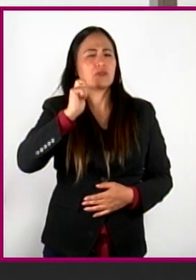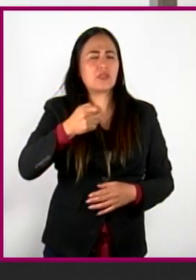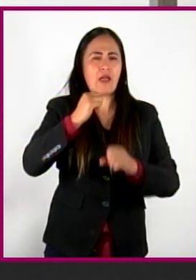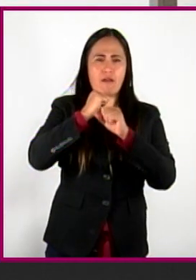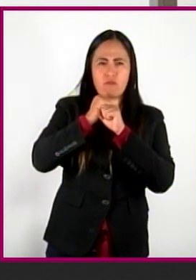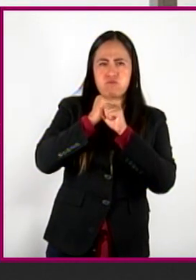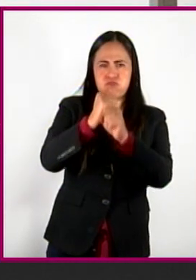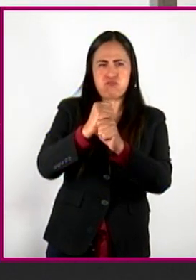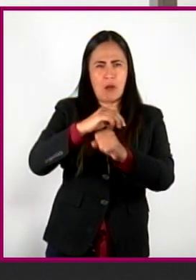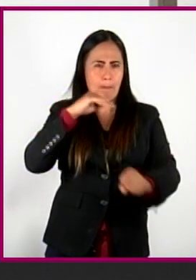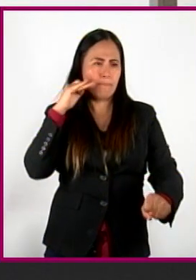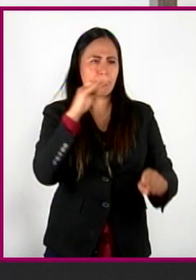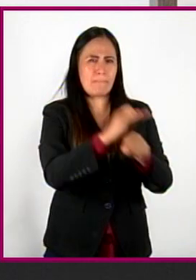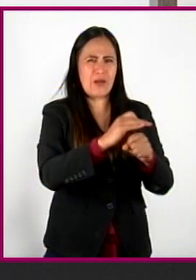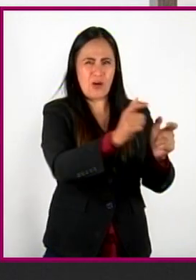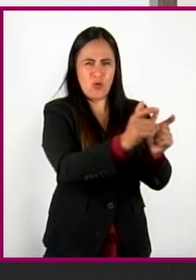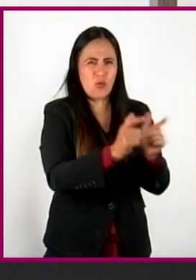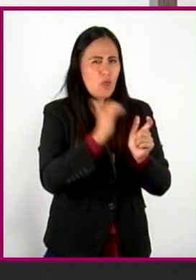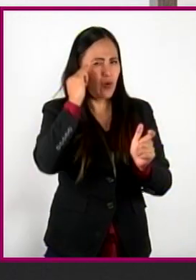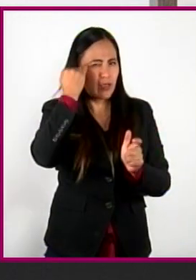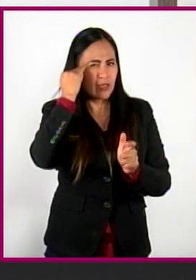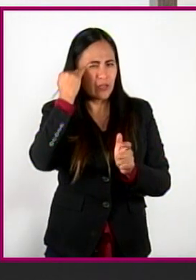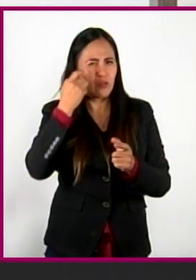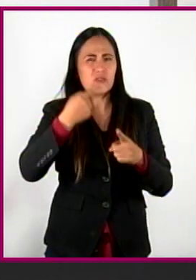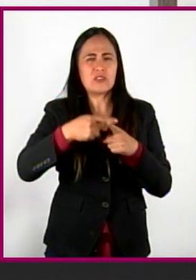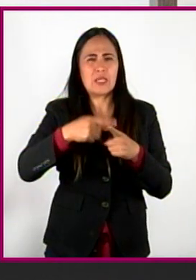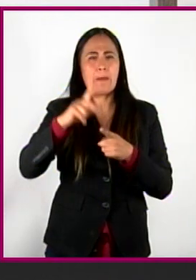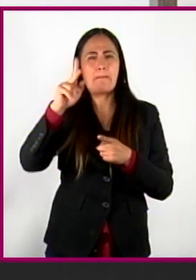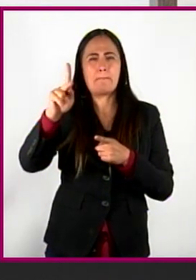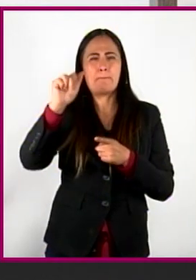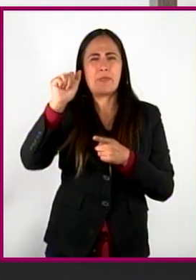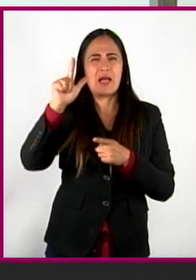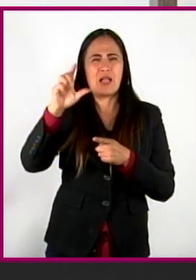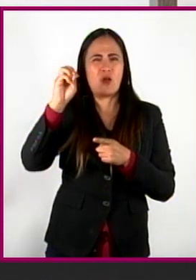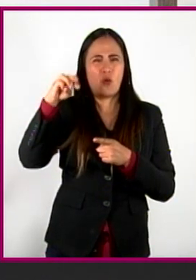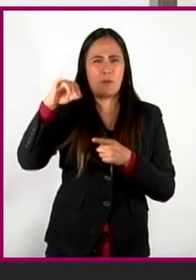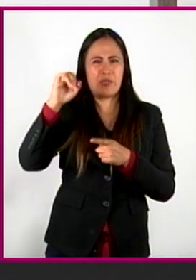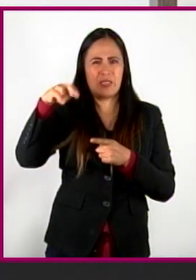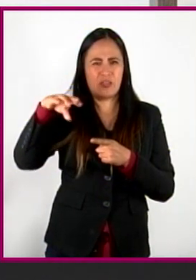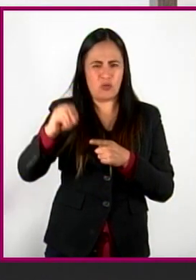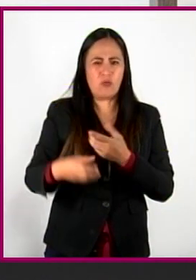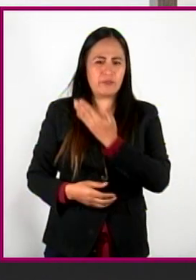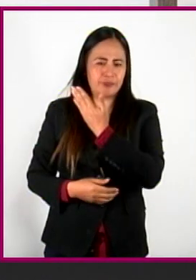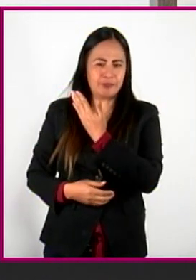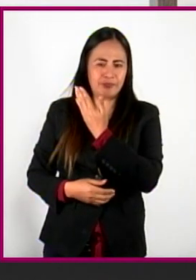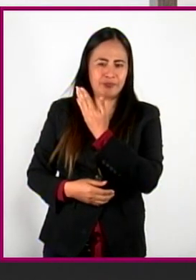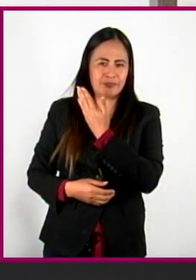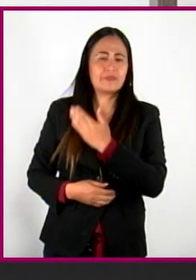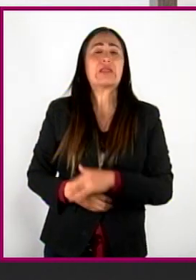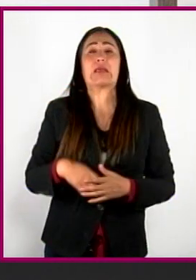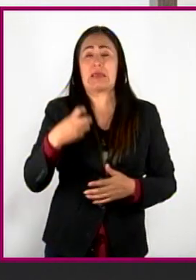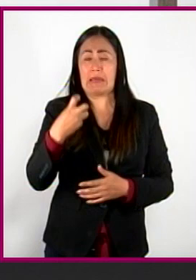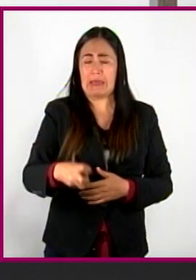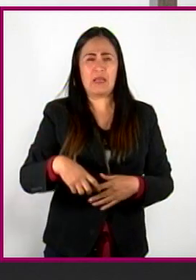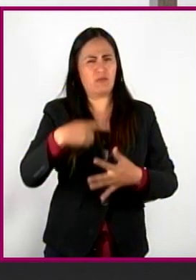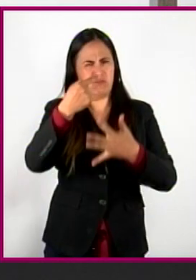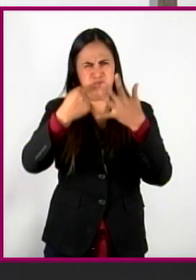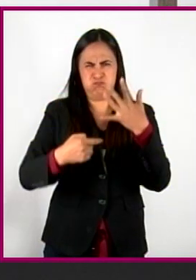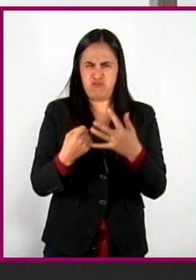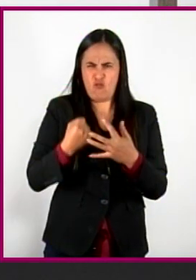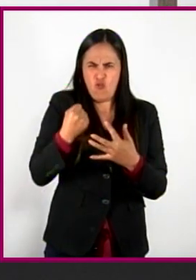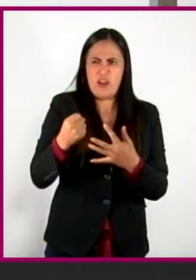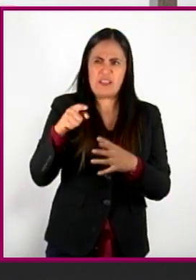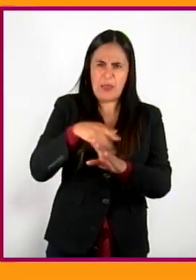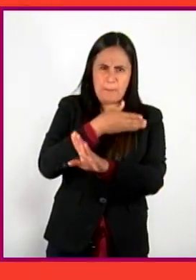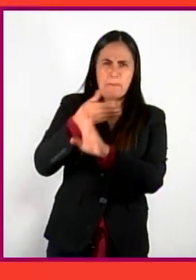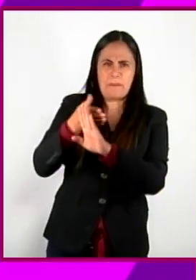de indios más notables se encuentra el nombre de Francisco Palomino, reconocido como una de las voces más críticas contra los abusos de la